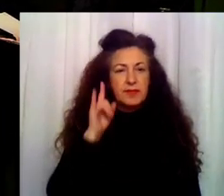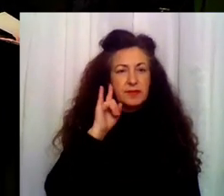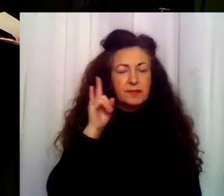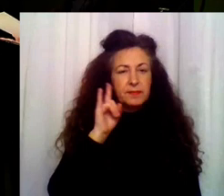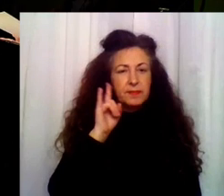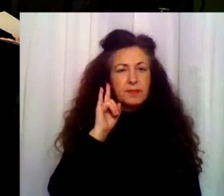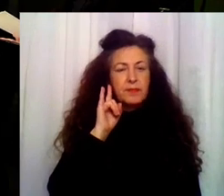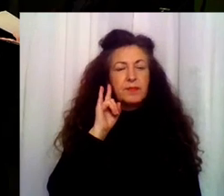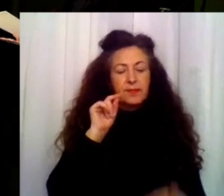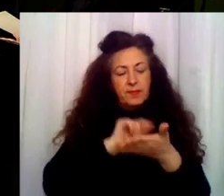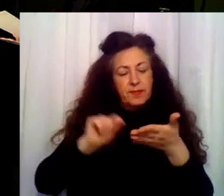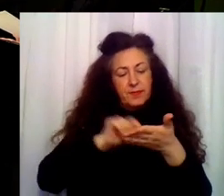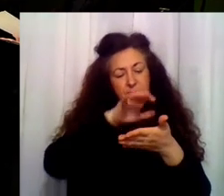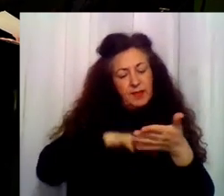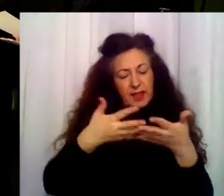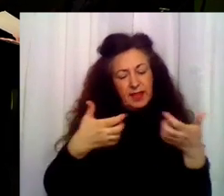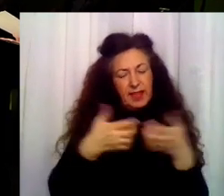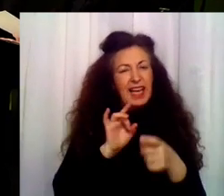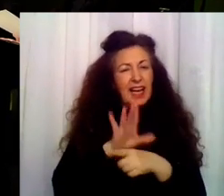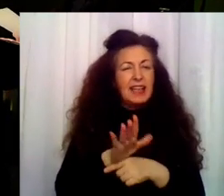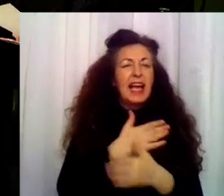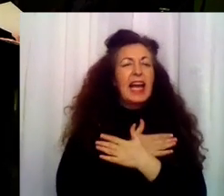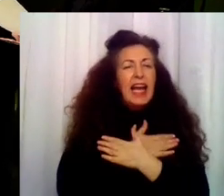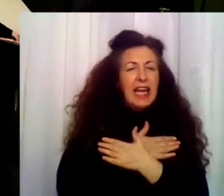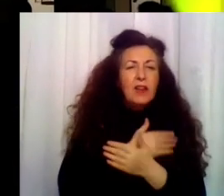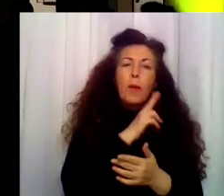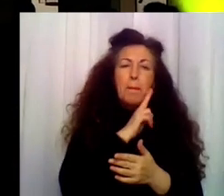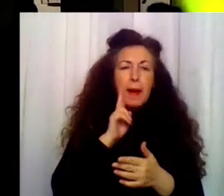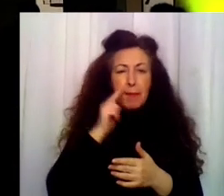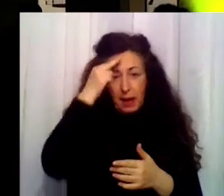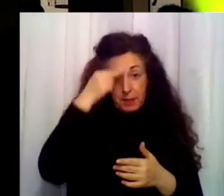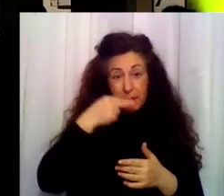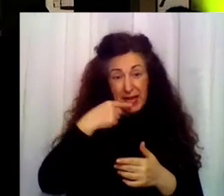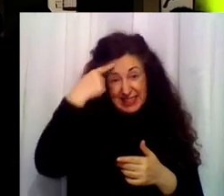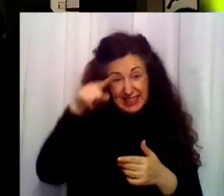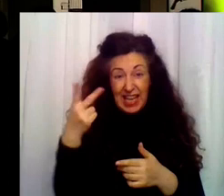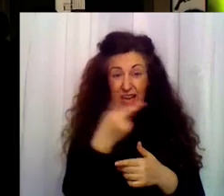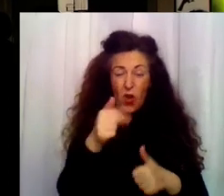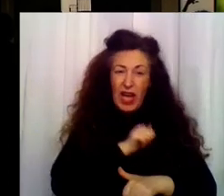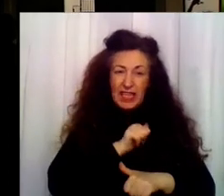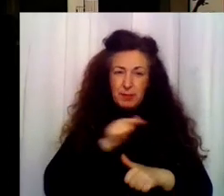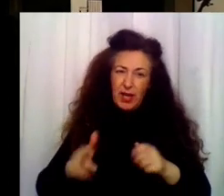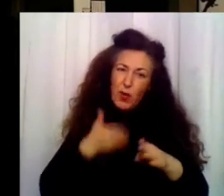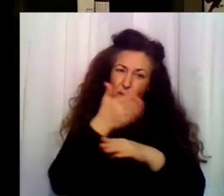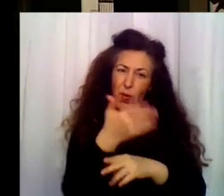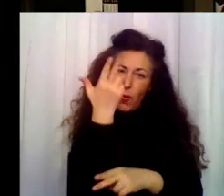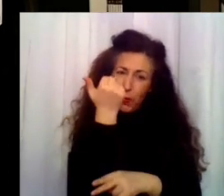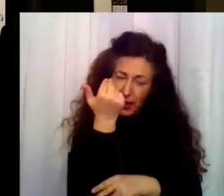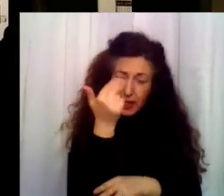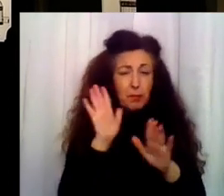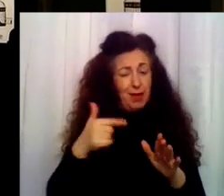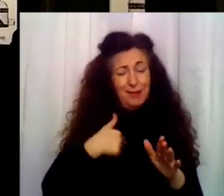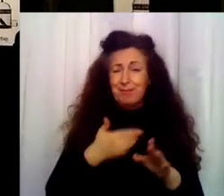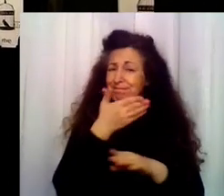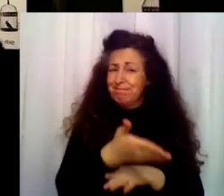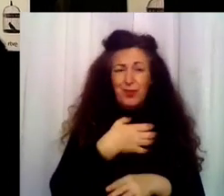Queridos mamá y papá. Sé que me esperáis este viernes, pero no voy a poder ir. Hace mucho frío y el